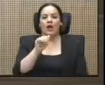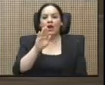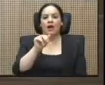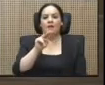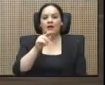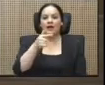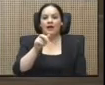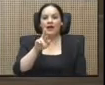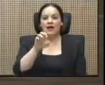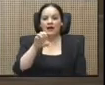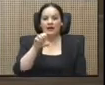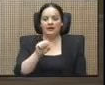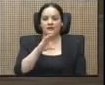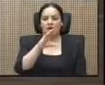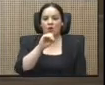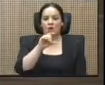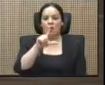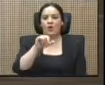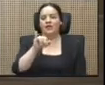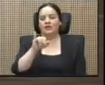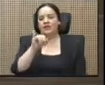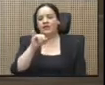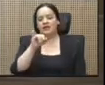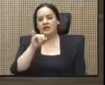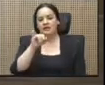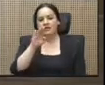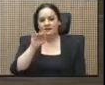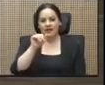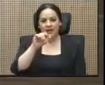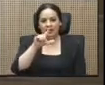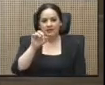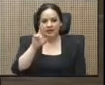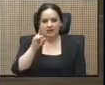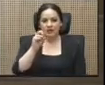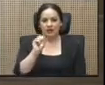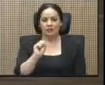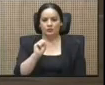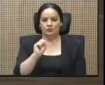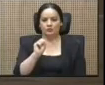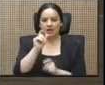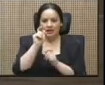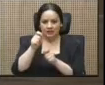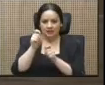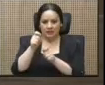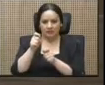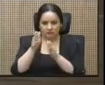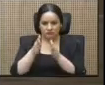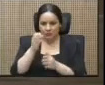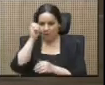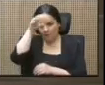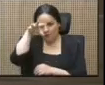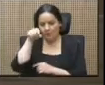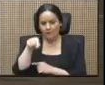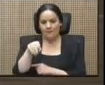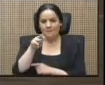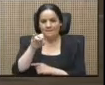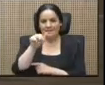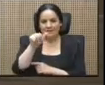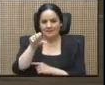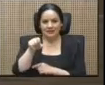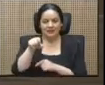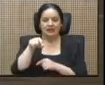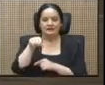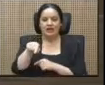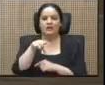coligalleros, de que avancemos en solucionarles sus problemas. Las familias de Avangares viven